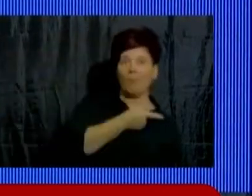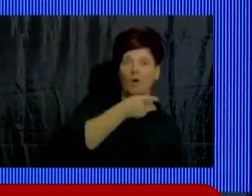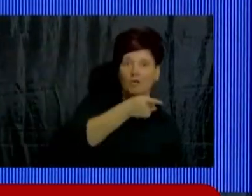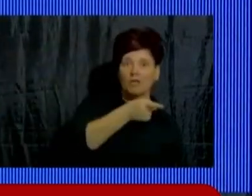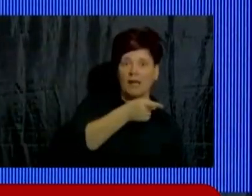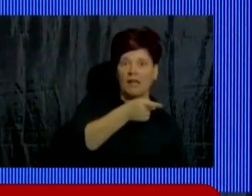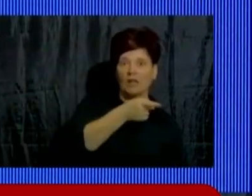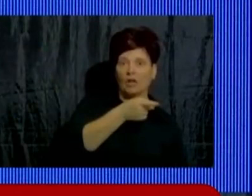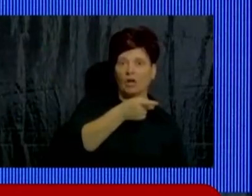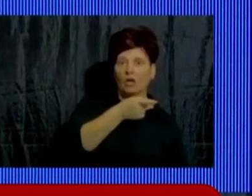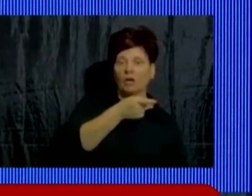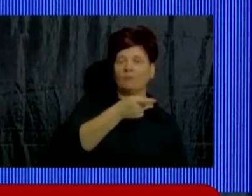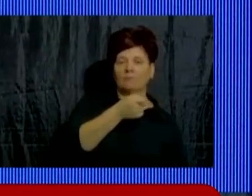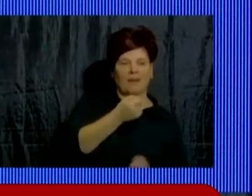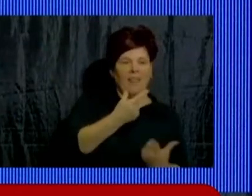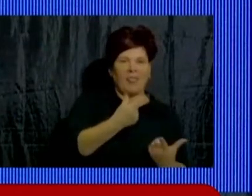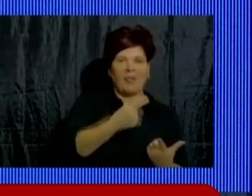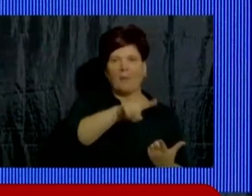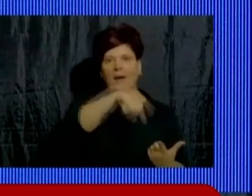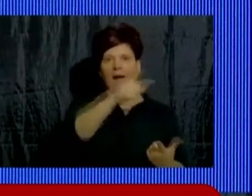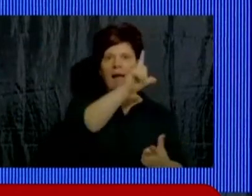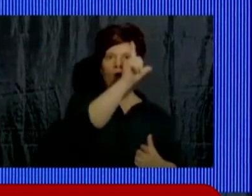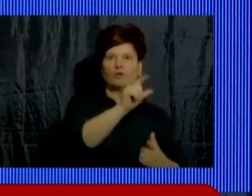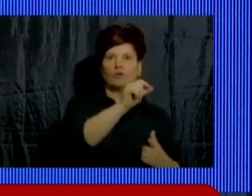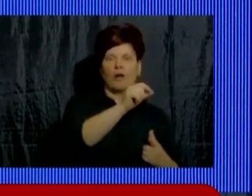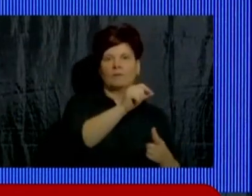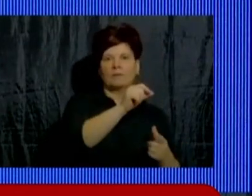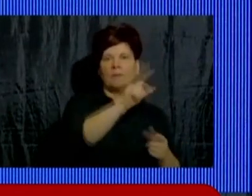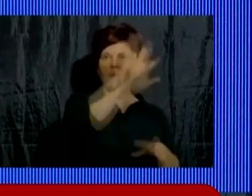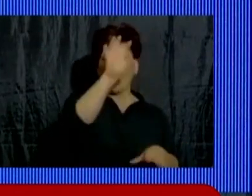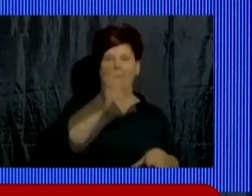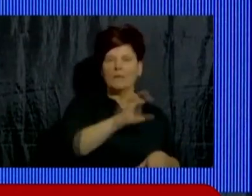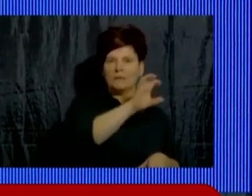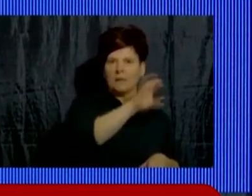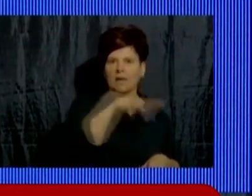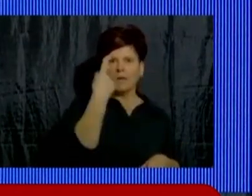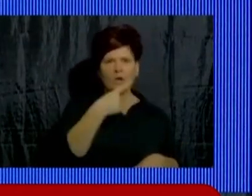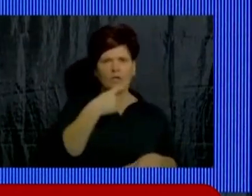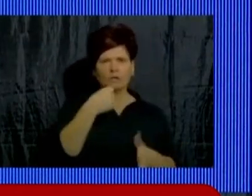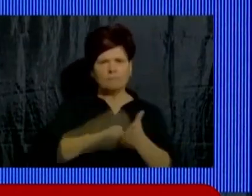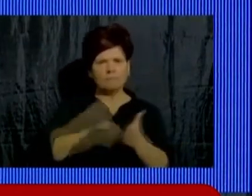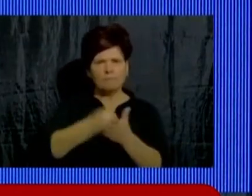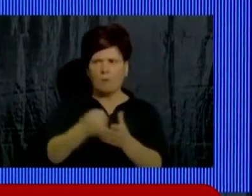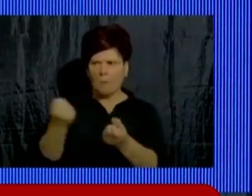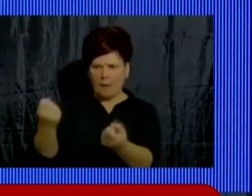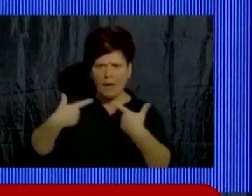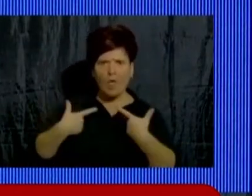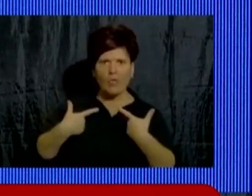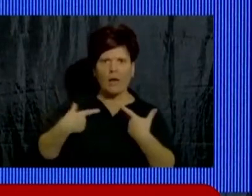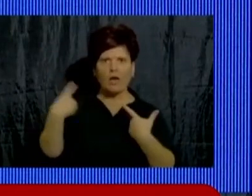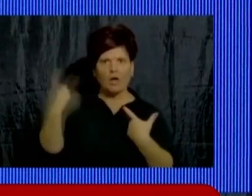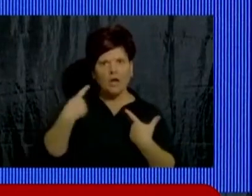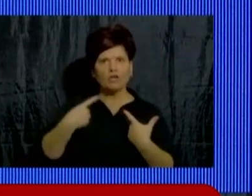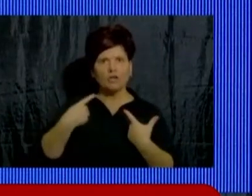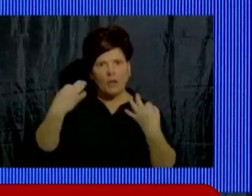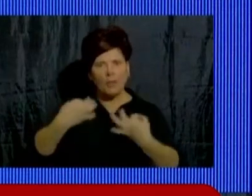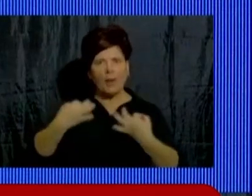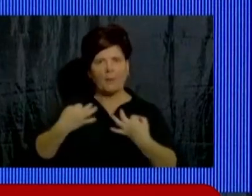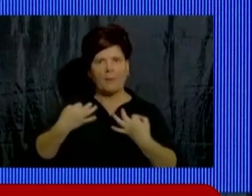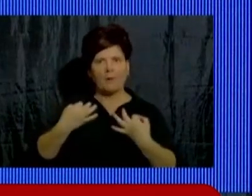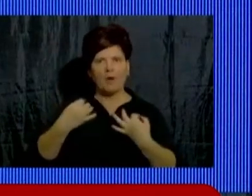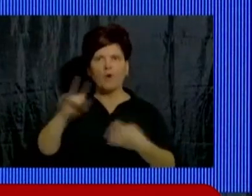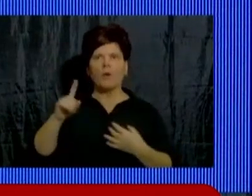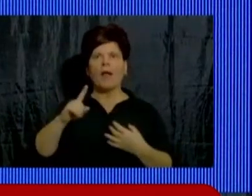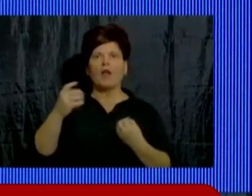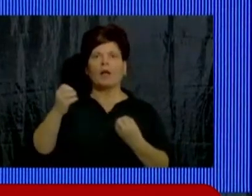que sobraba para el resto de la Argentina. Peleamos para recibir lo que nos corresponde y no las obras. Lo que